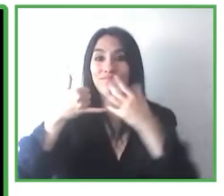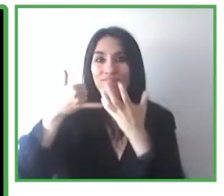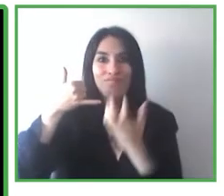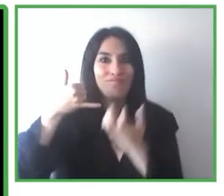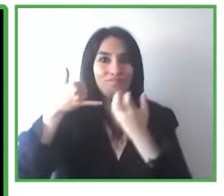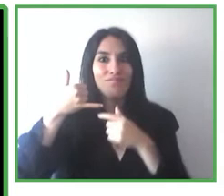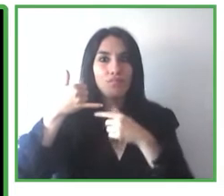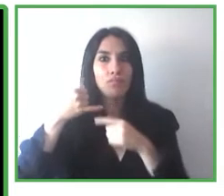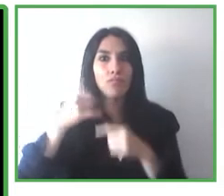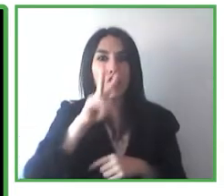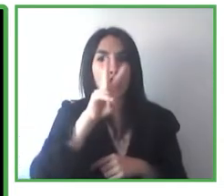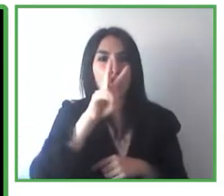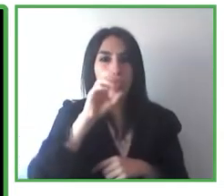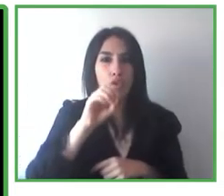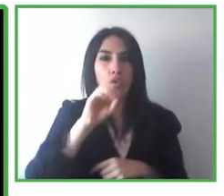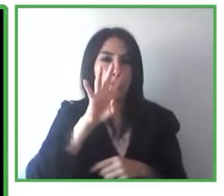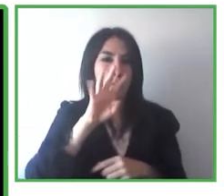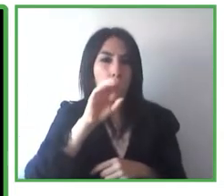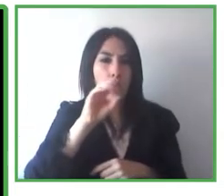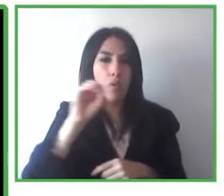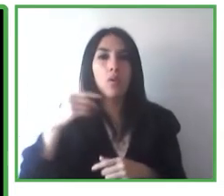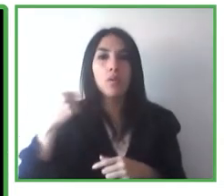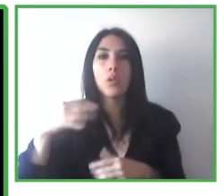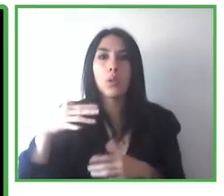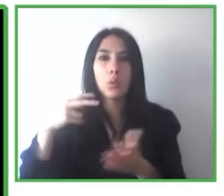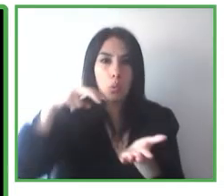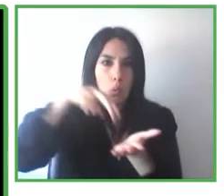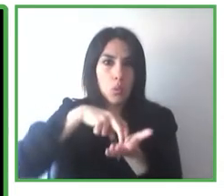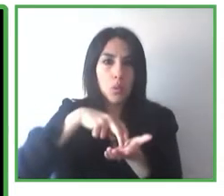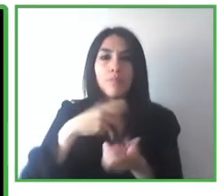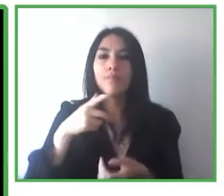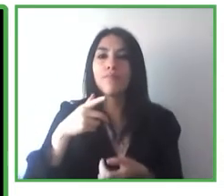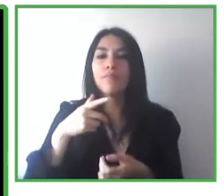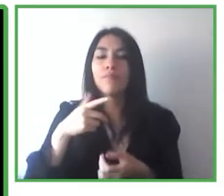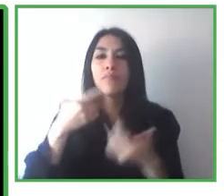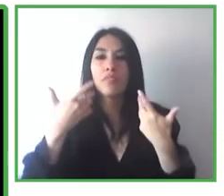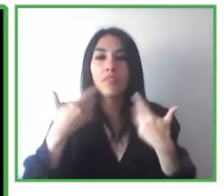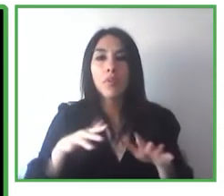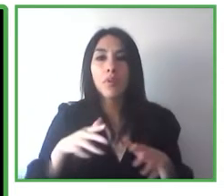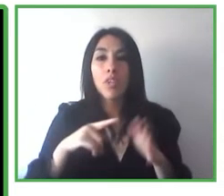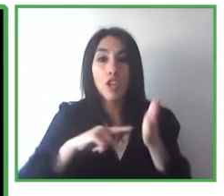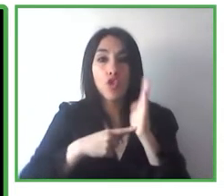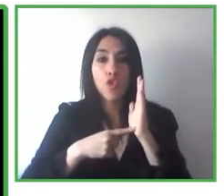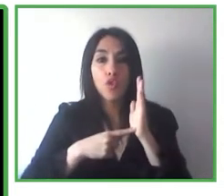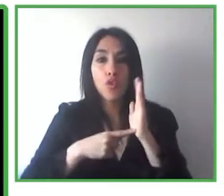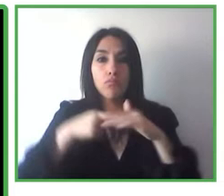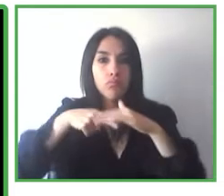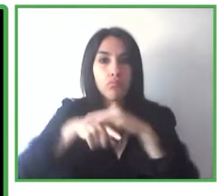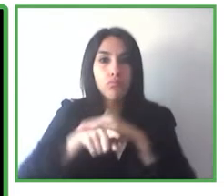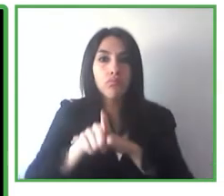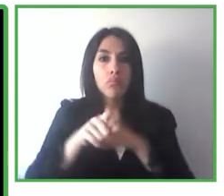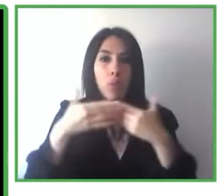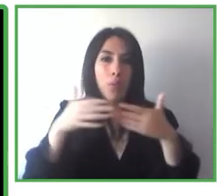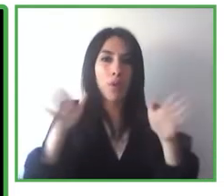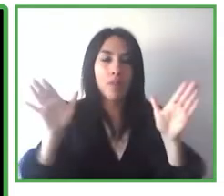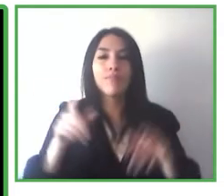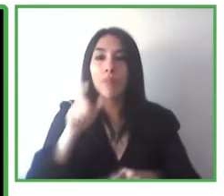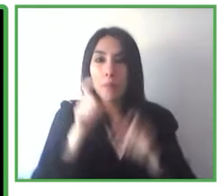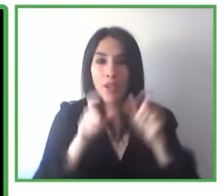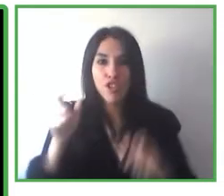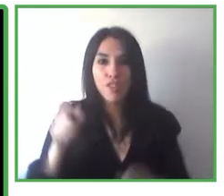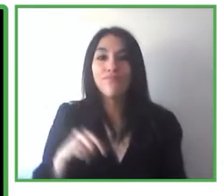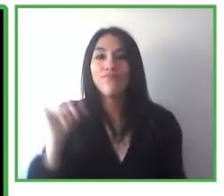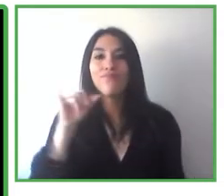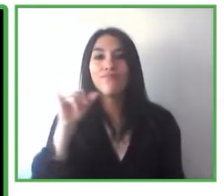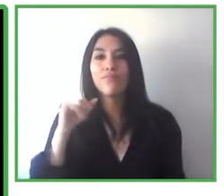para hacerlas más accesibles para cualquier usuario el Instituto Tecnológico de Massachusetts esta publicación americana se hizo hoy con esta